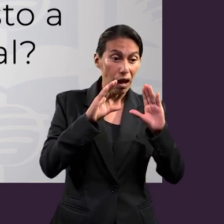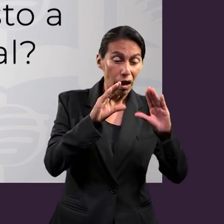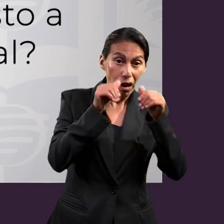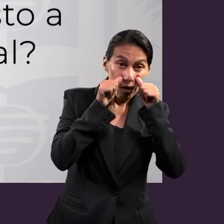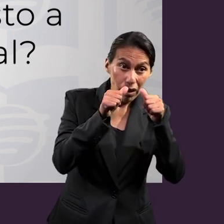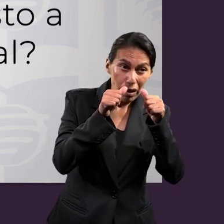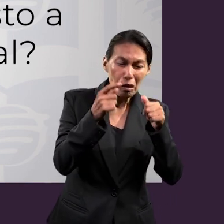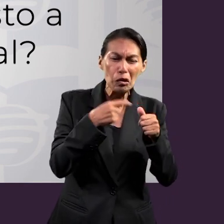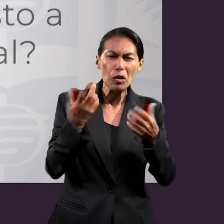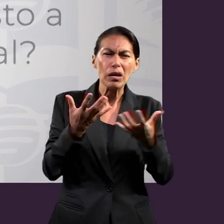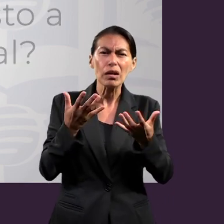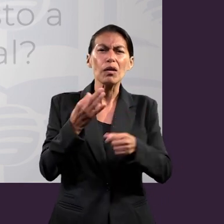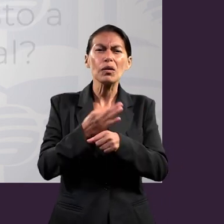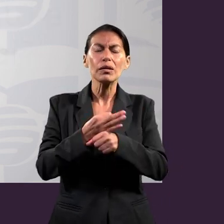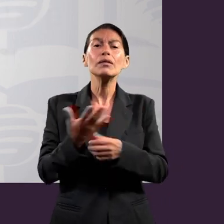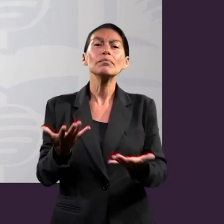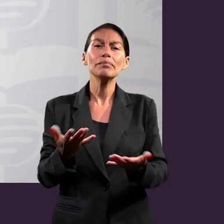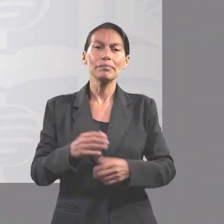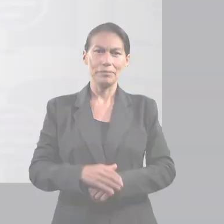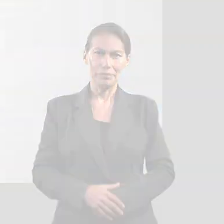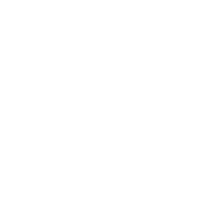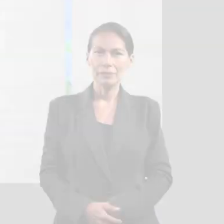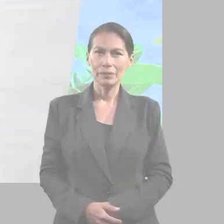cómo se aplica esto a nuestra situación actual?